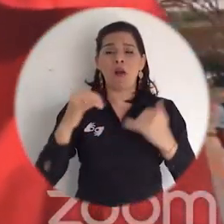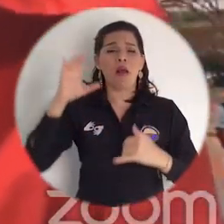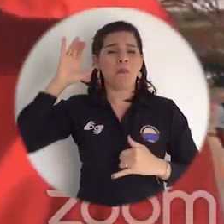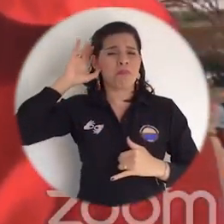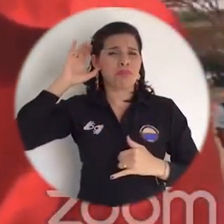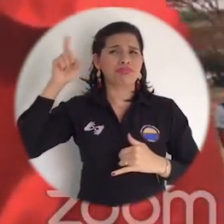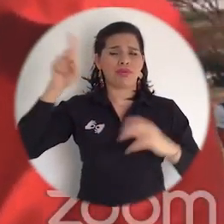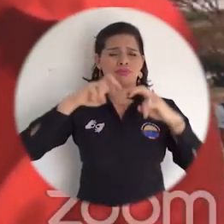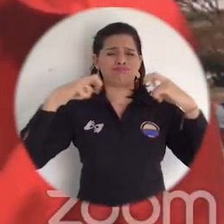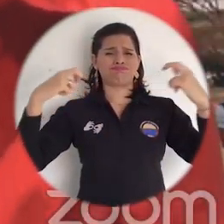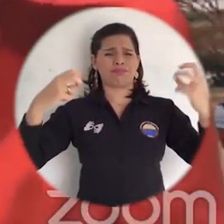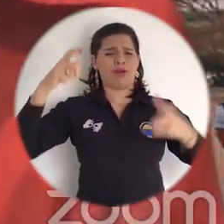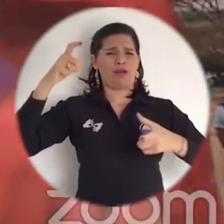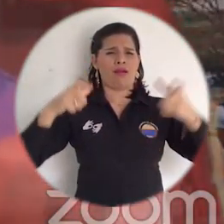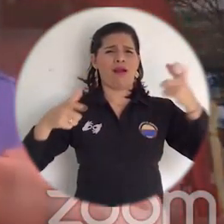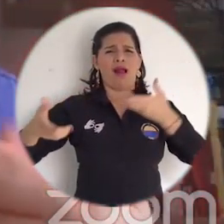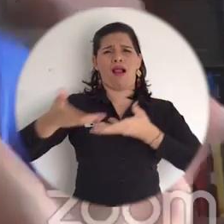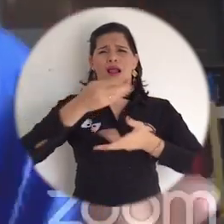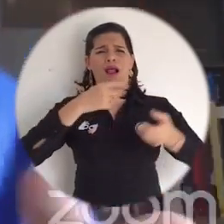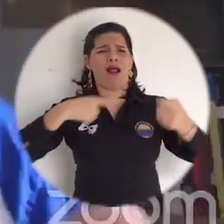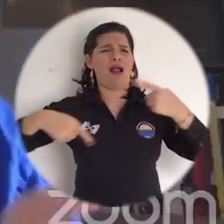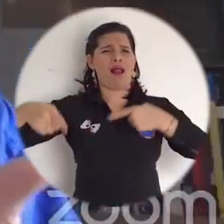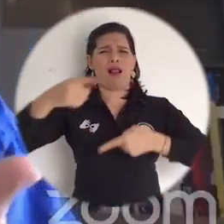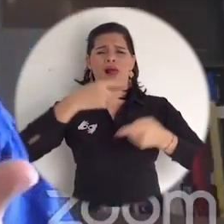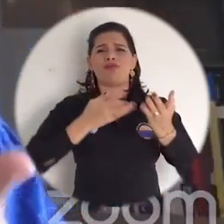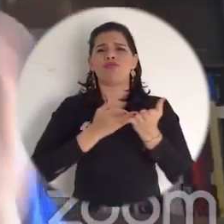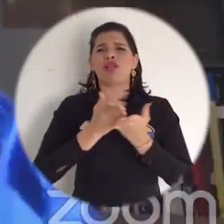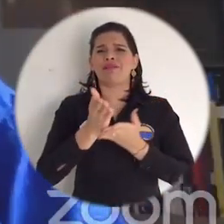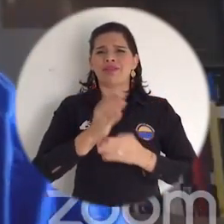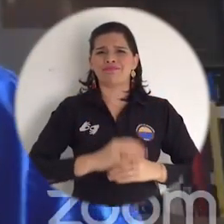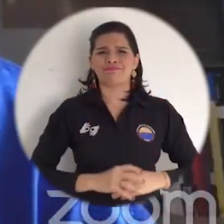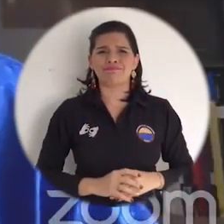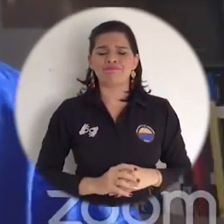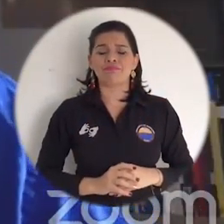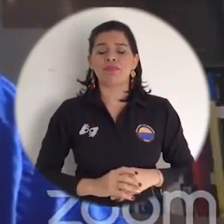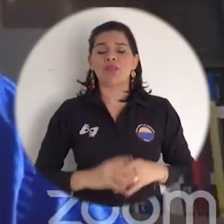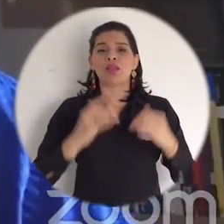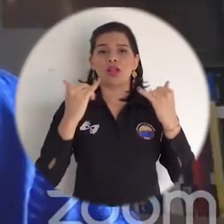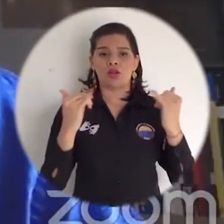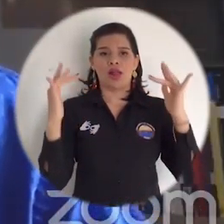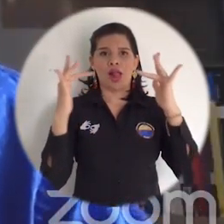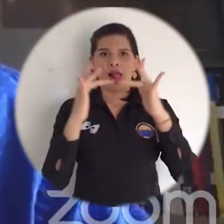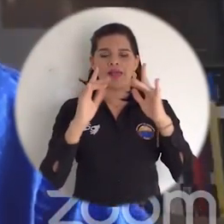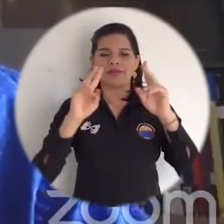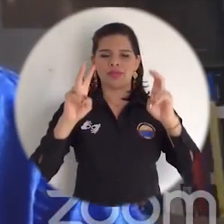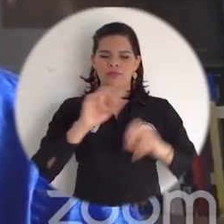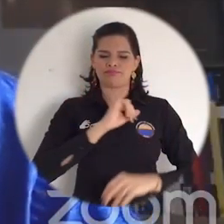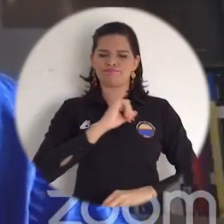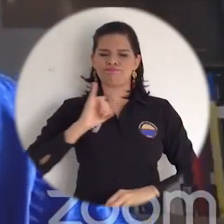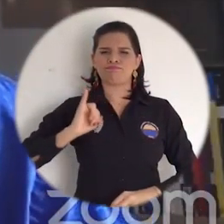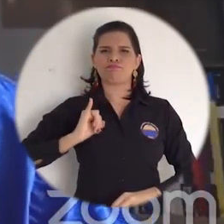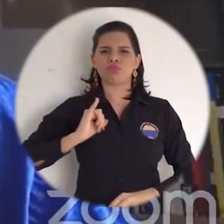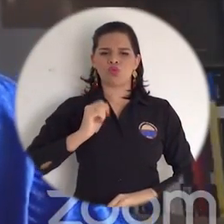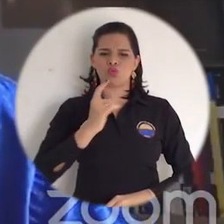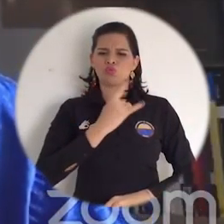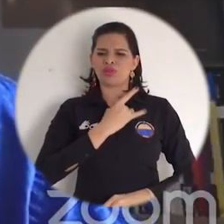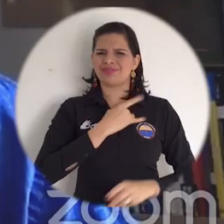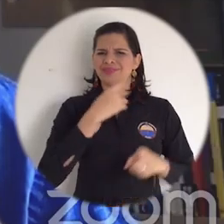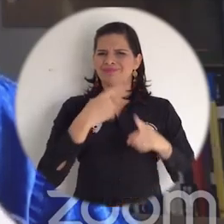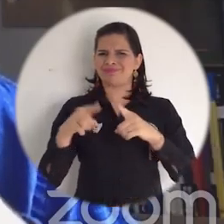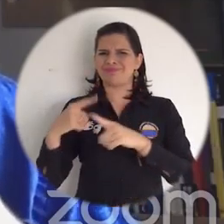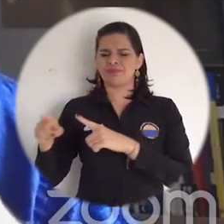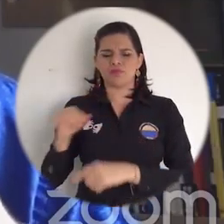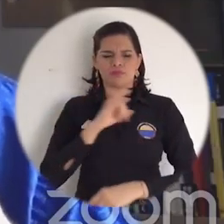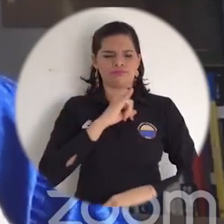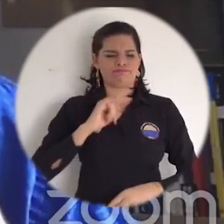que aún se está debatiendo en el Congreso. Enlaza con nuestro tema de la autonomía universitaria